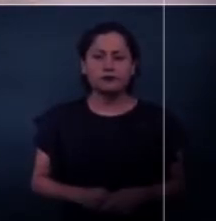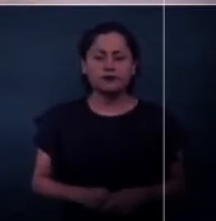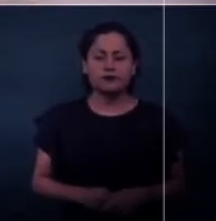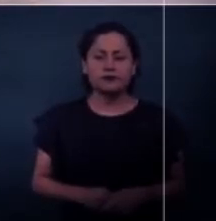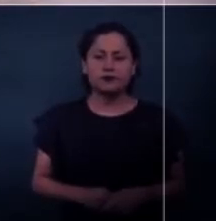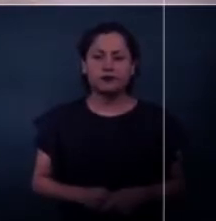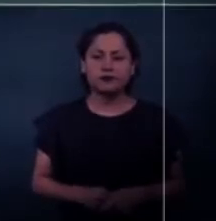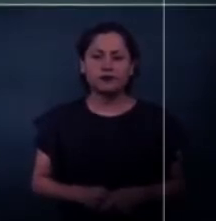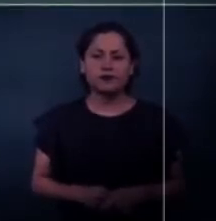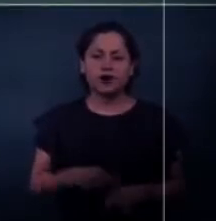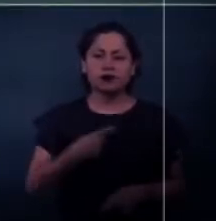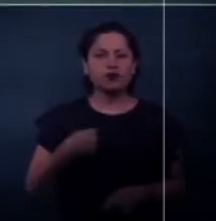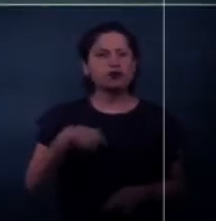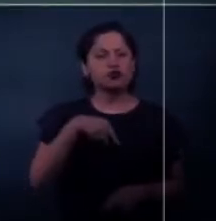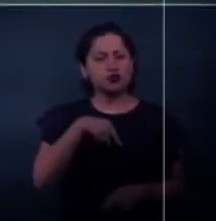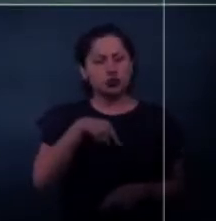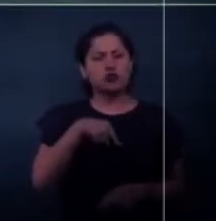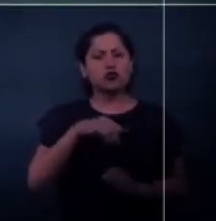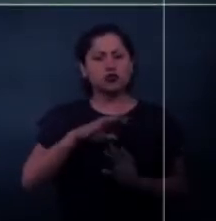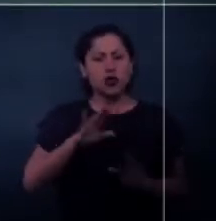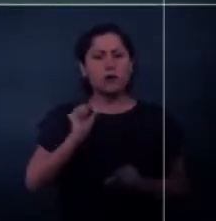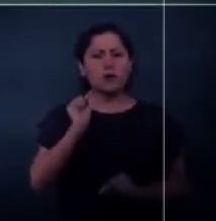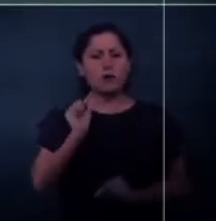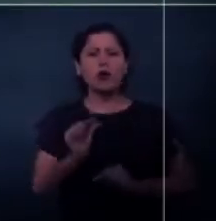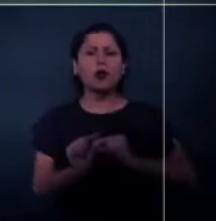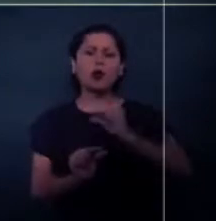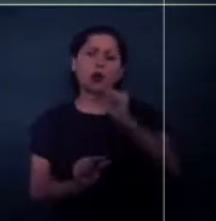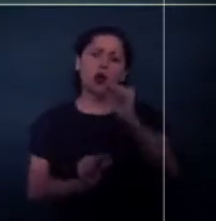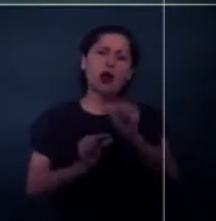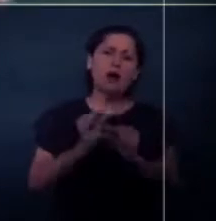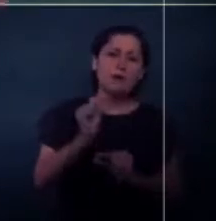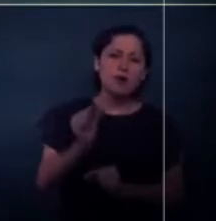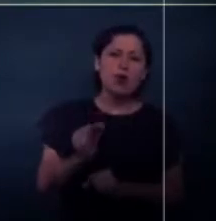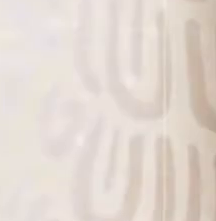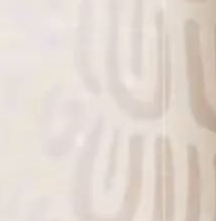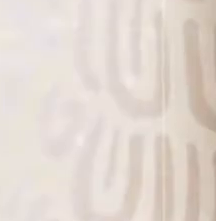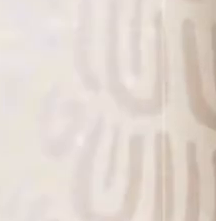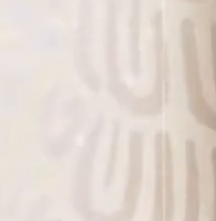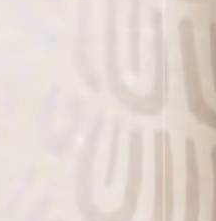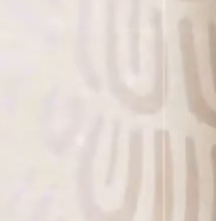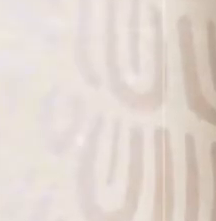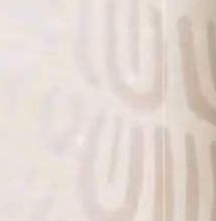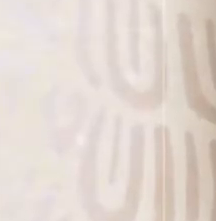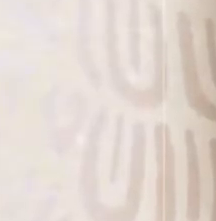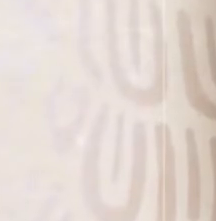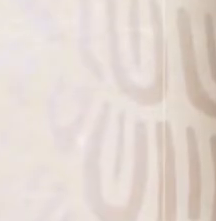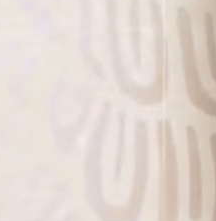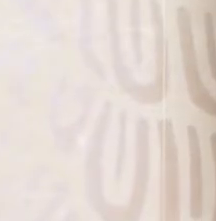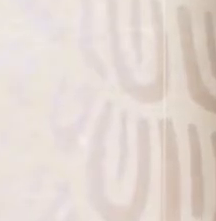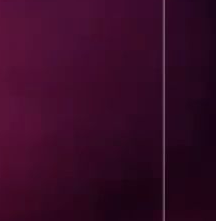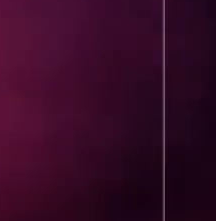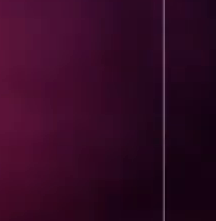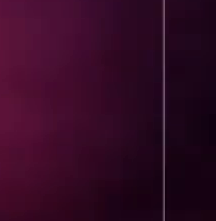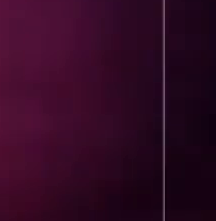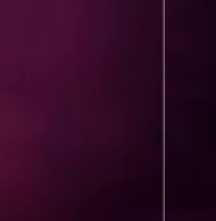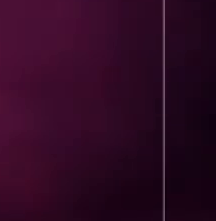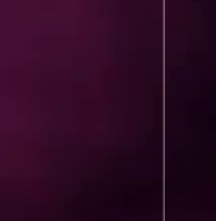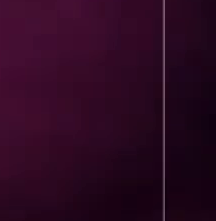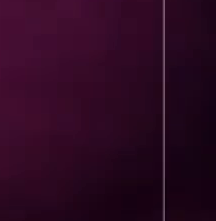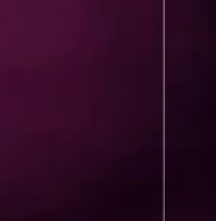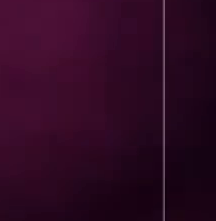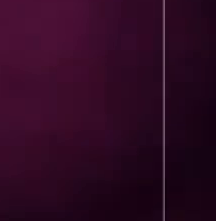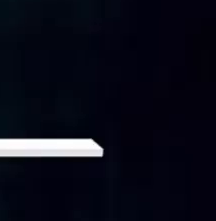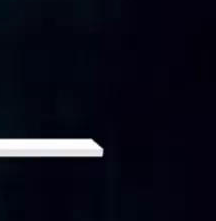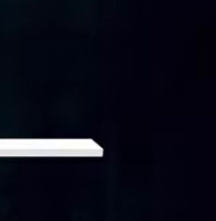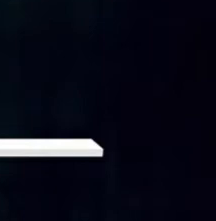normalizando la cuestión laboral. Quédate en casa. Gobierno de México.